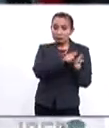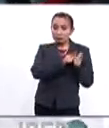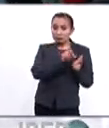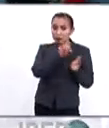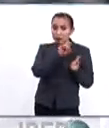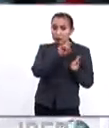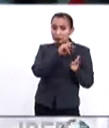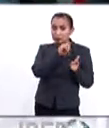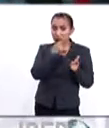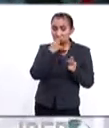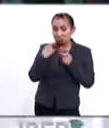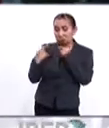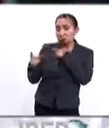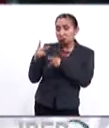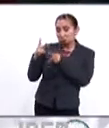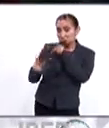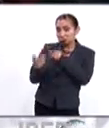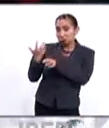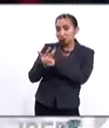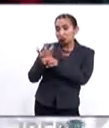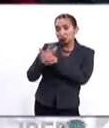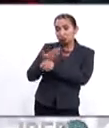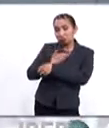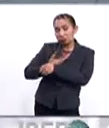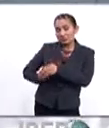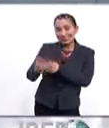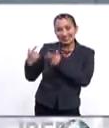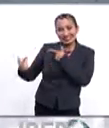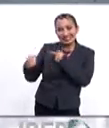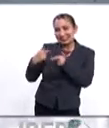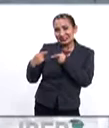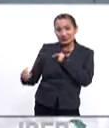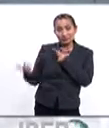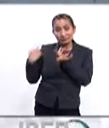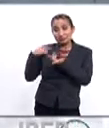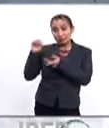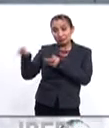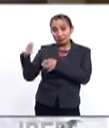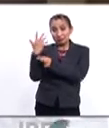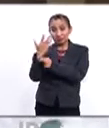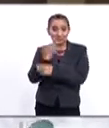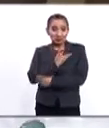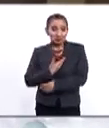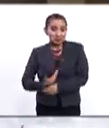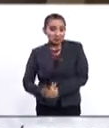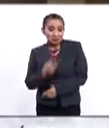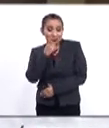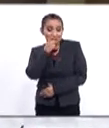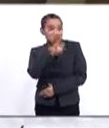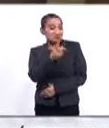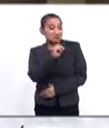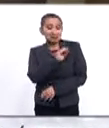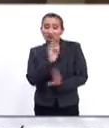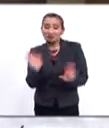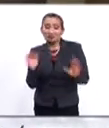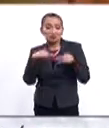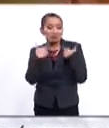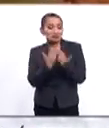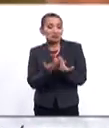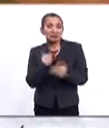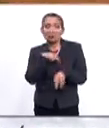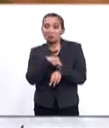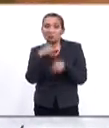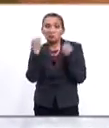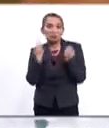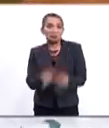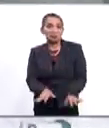las pláticas que ha tenido con el presidente de los Estados Unidos, por los tuites del propio presidente de los Estados Unidos, ha dicho que han sido reuniones de puro